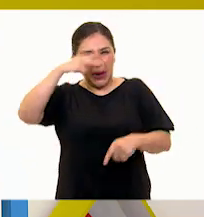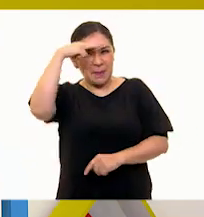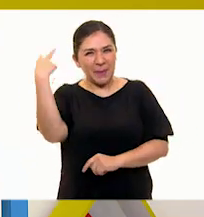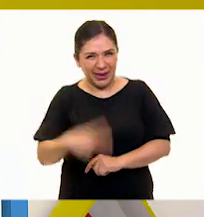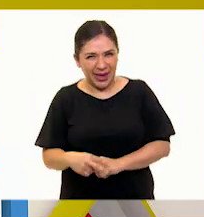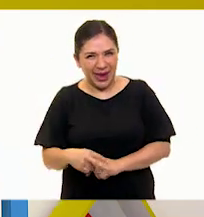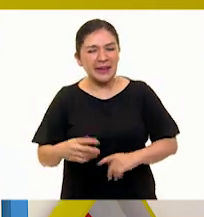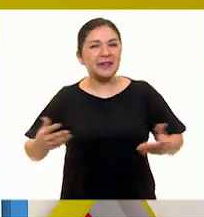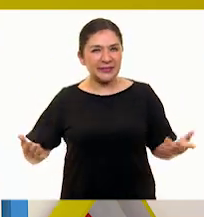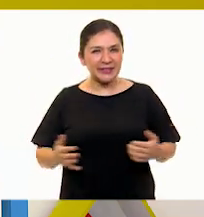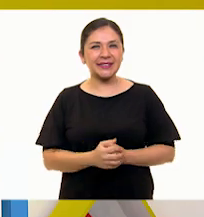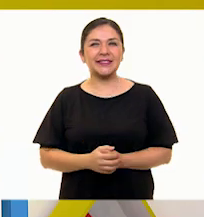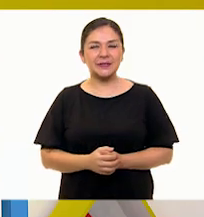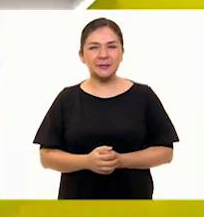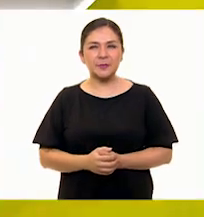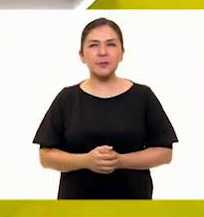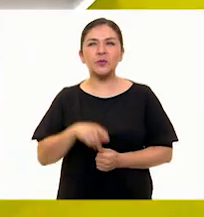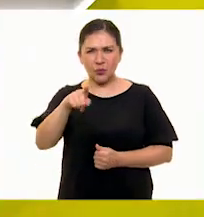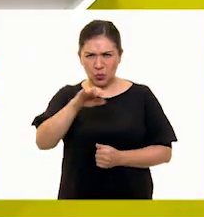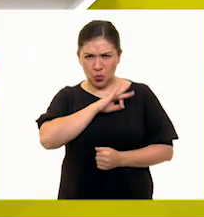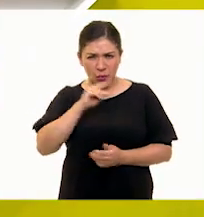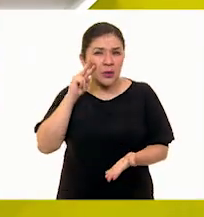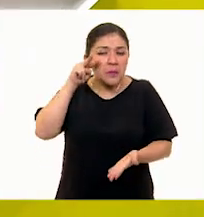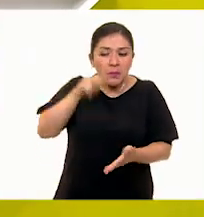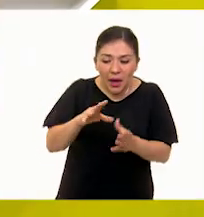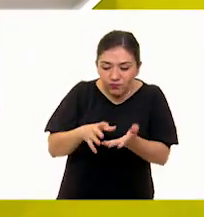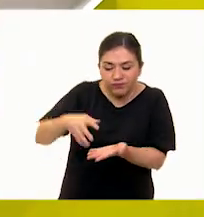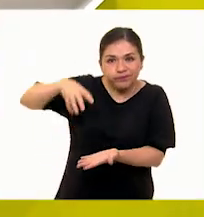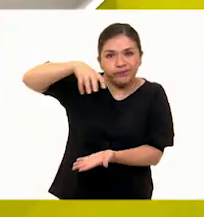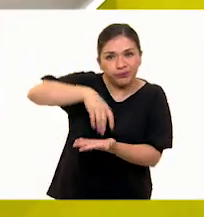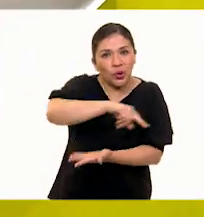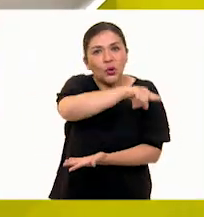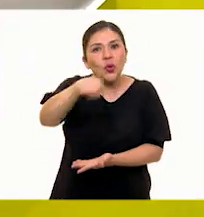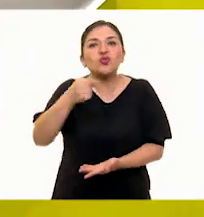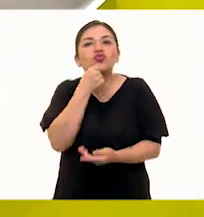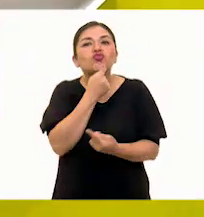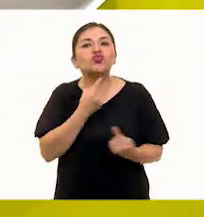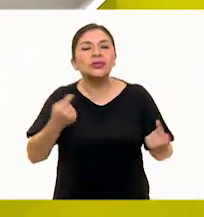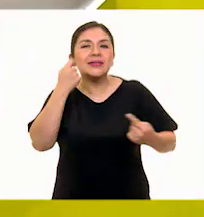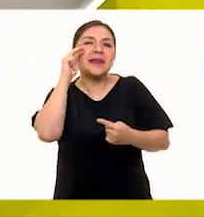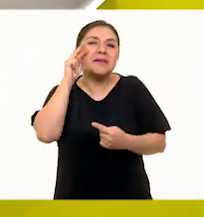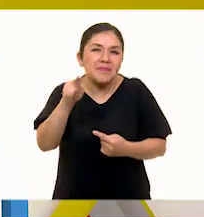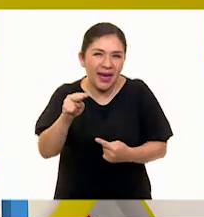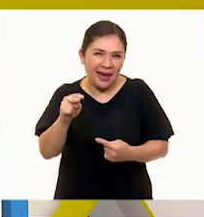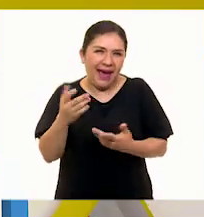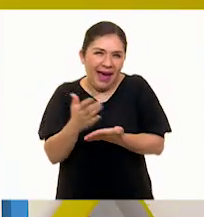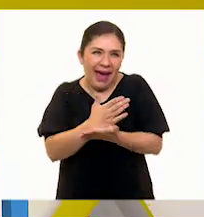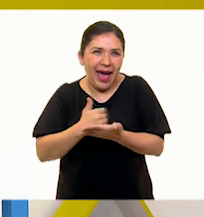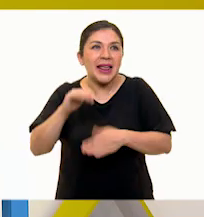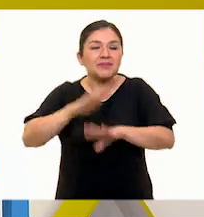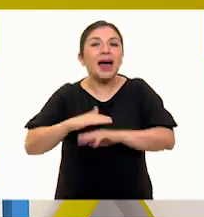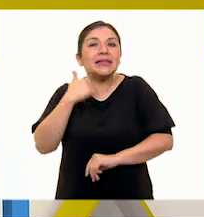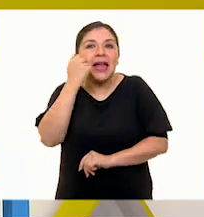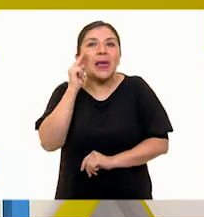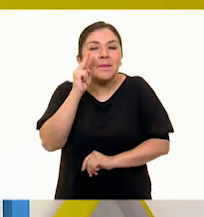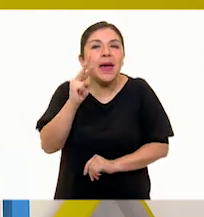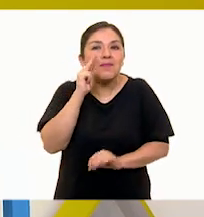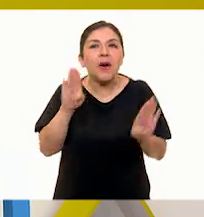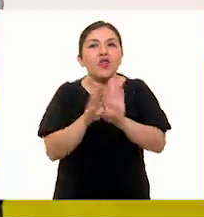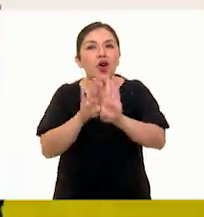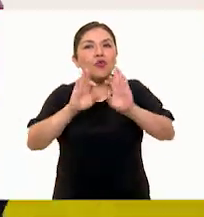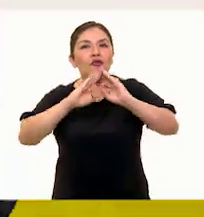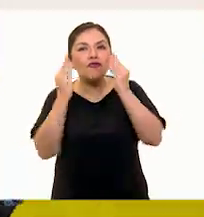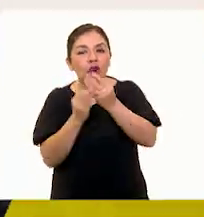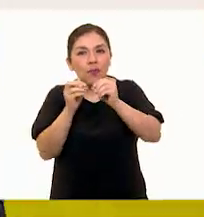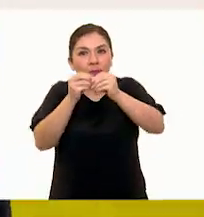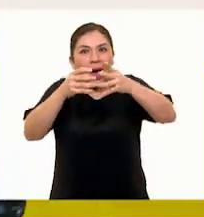Sí, sí, sí. Si lo vas levantando para que lo vayamos viendo a nuestros niños y niñas de Aprende en Casa les va a dar mucho gusto irlo viendo, mira,